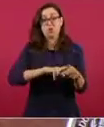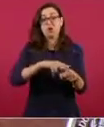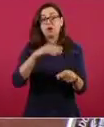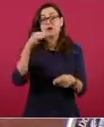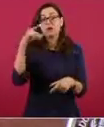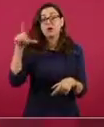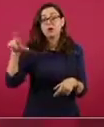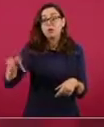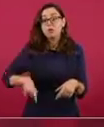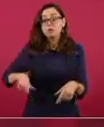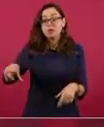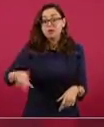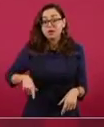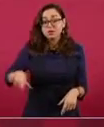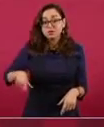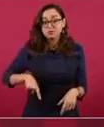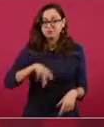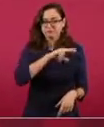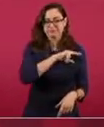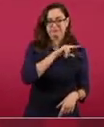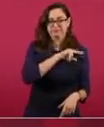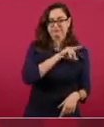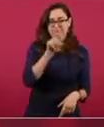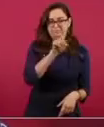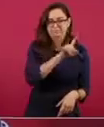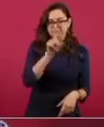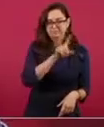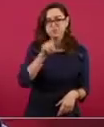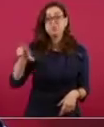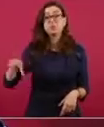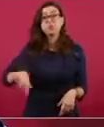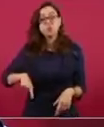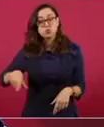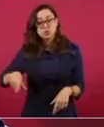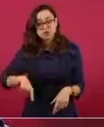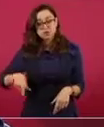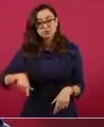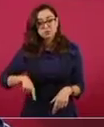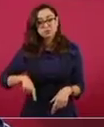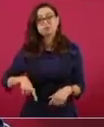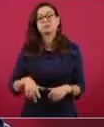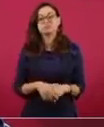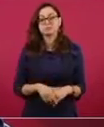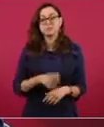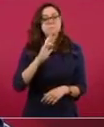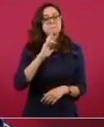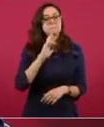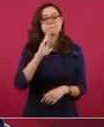de México y de América,